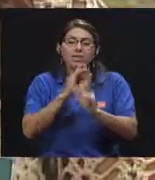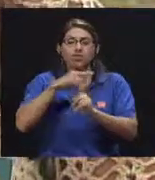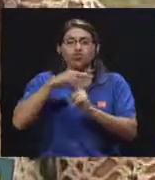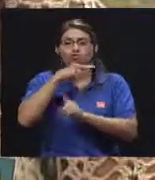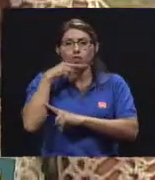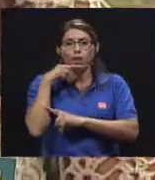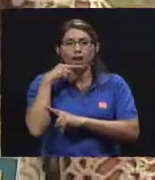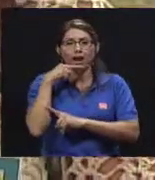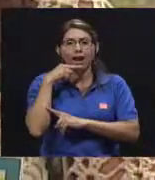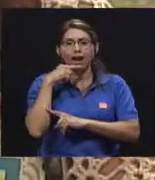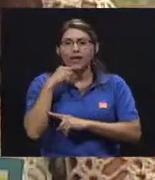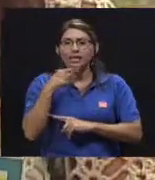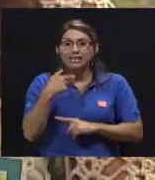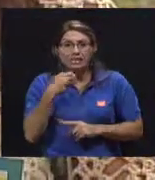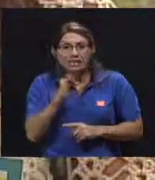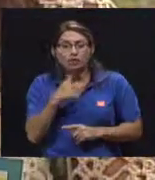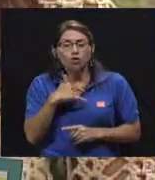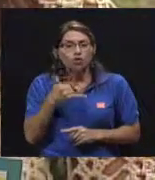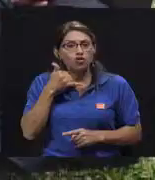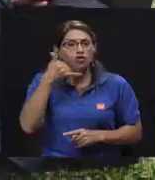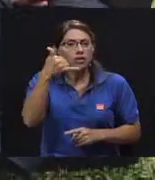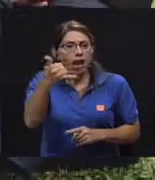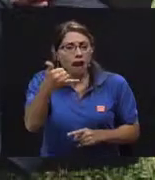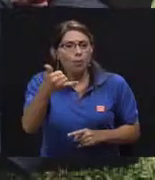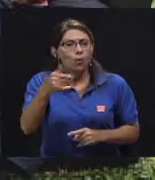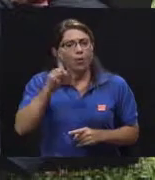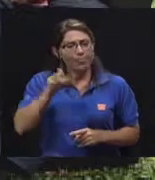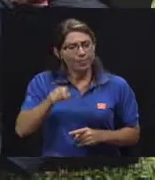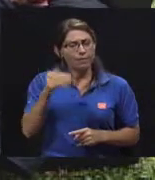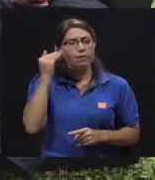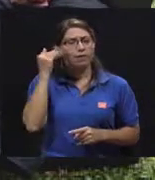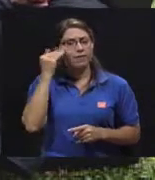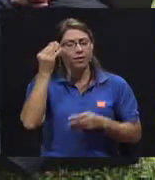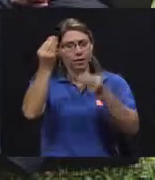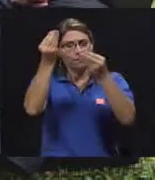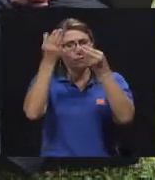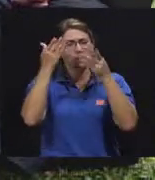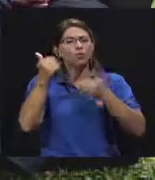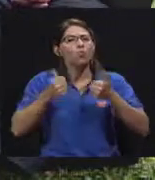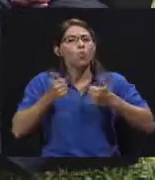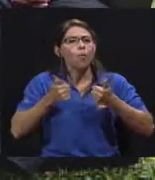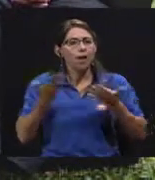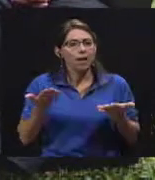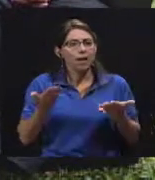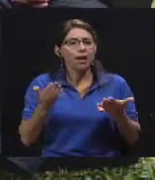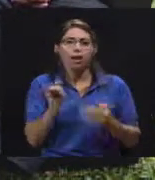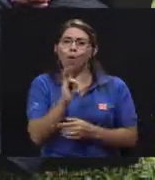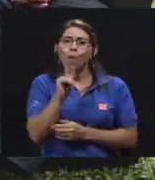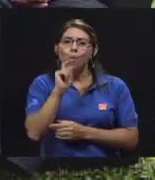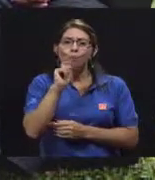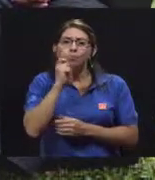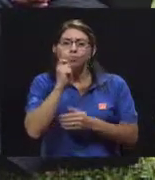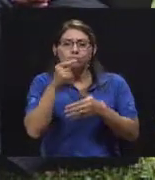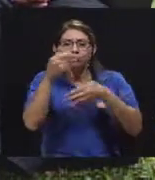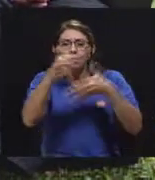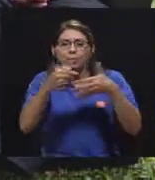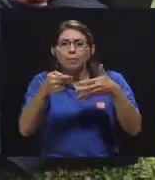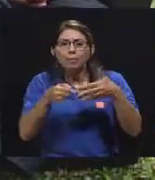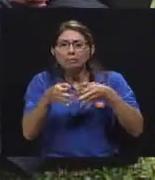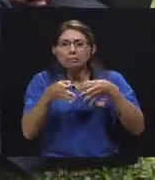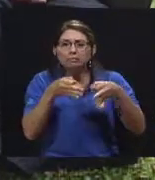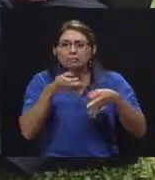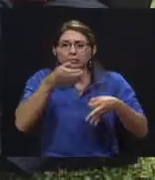lo primero que debo de tener yo en cuenta cuando hago esta llamada? Freddy, sería importante como consejos y también Osvaldo, como tips que nos pudieran brindar.